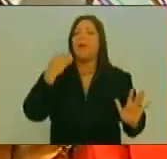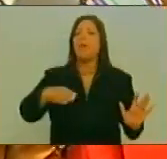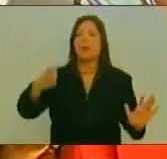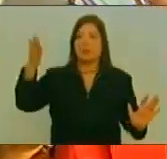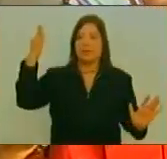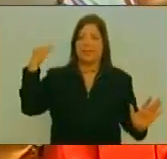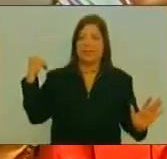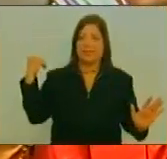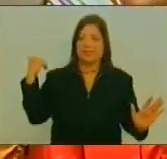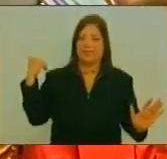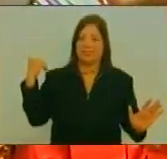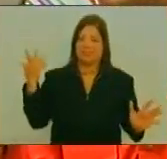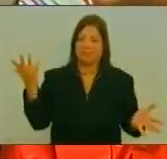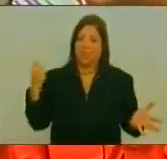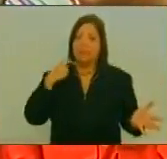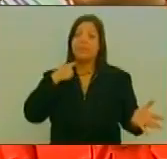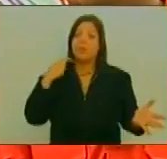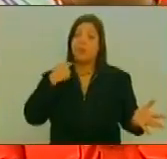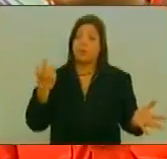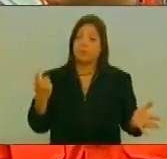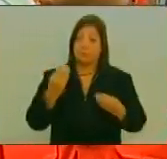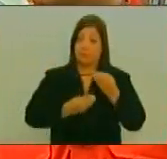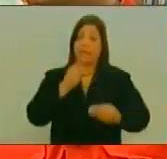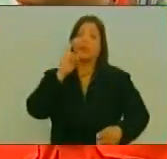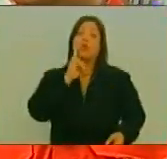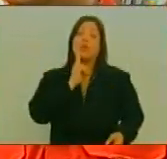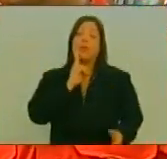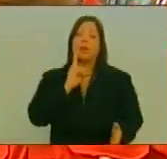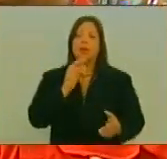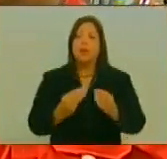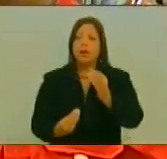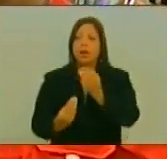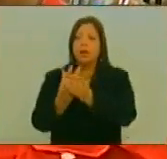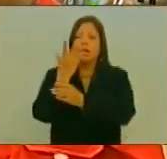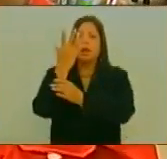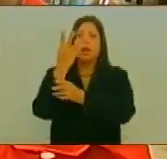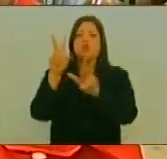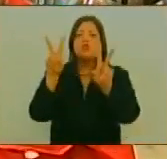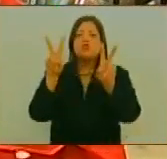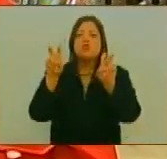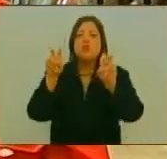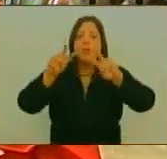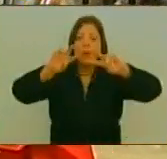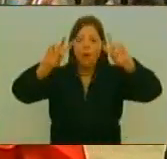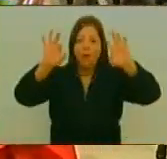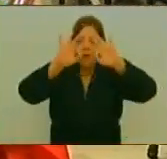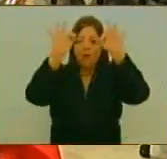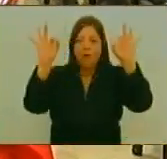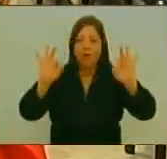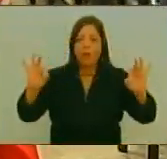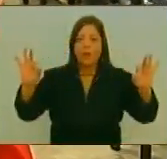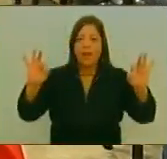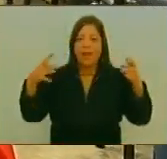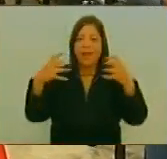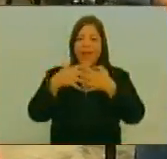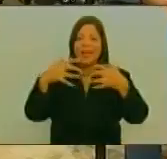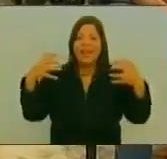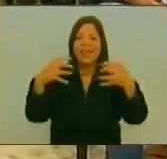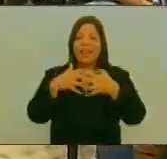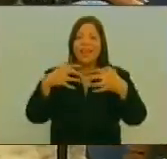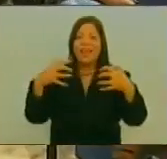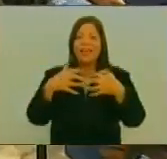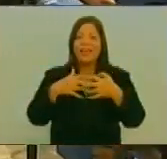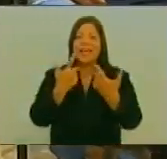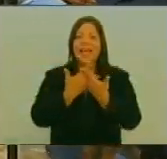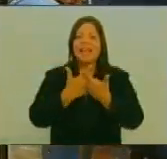Y ese decreto Creó Este nuevo Tipo de guerra Una guerra De